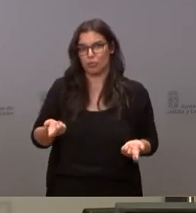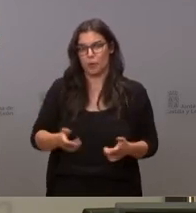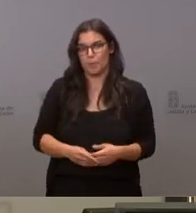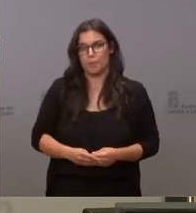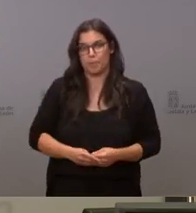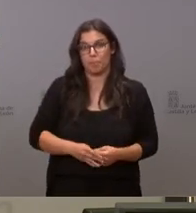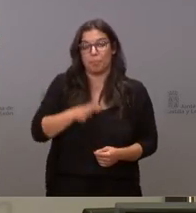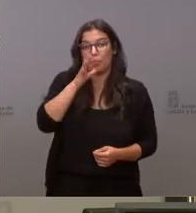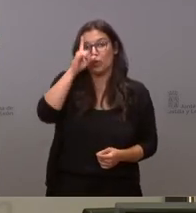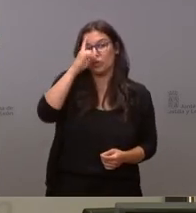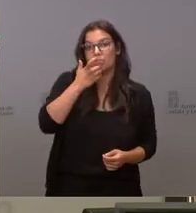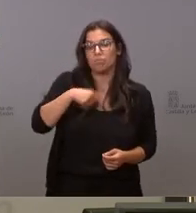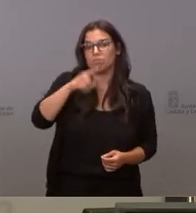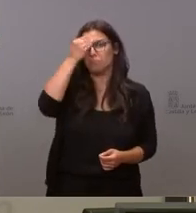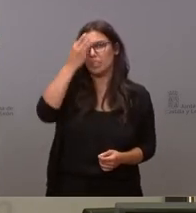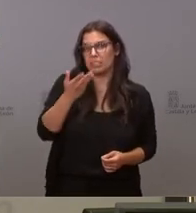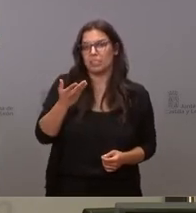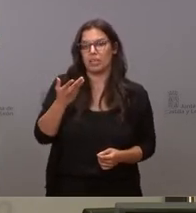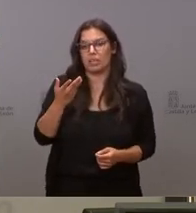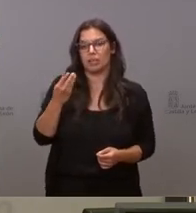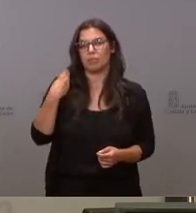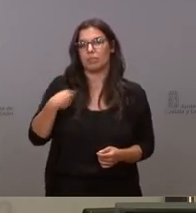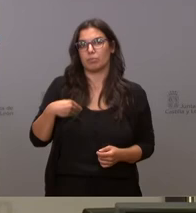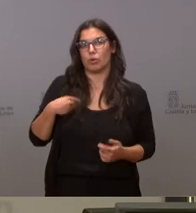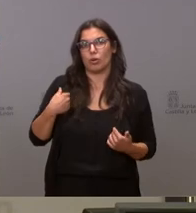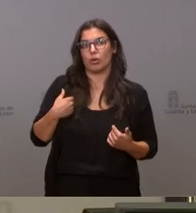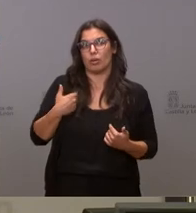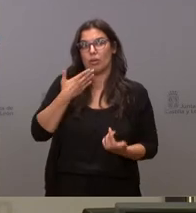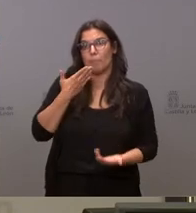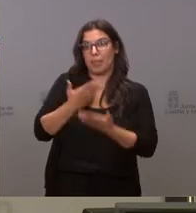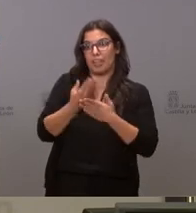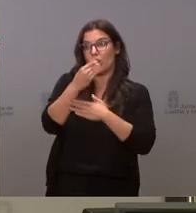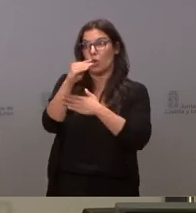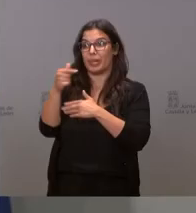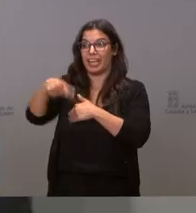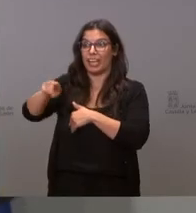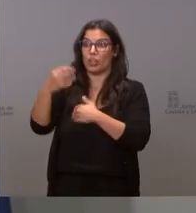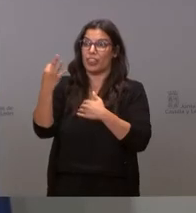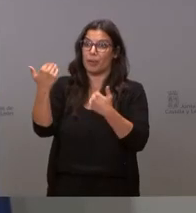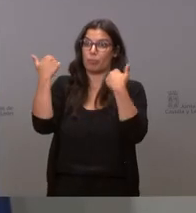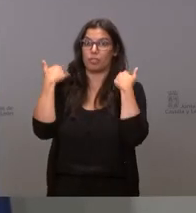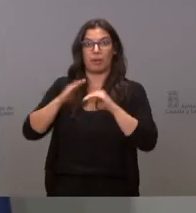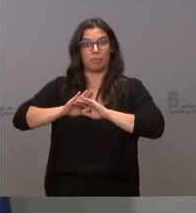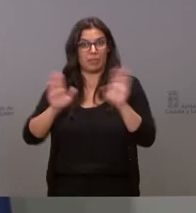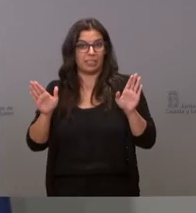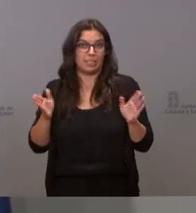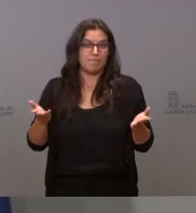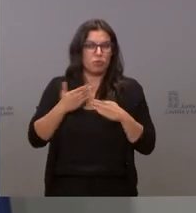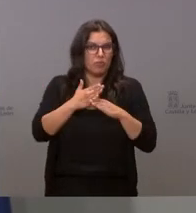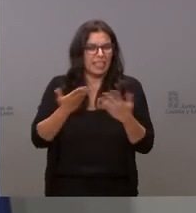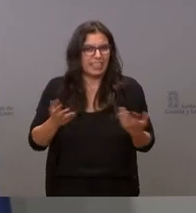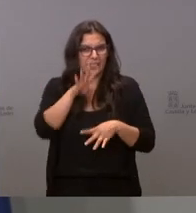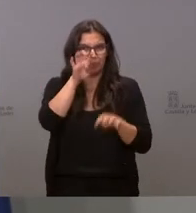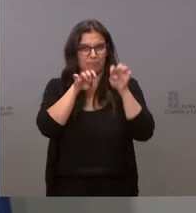porque no sé si considera que el apelar a la responsabilidad de los jóvenes es suficiente vamos a ver les insisto